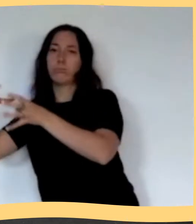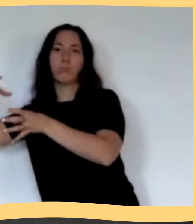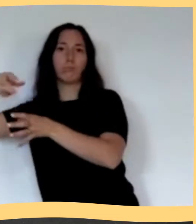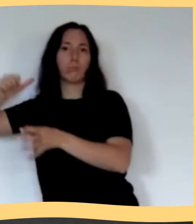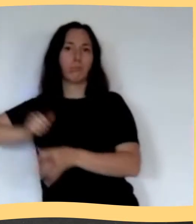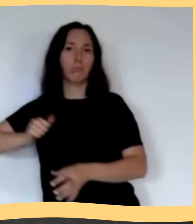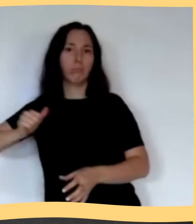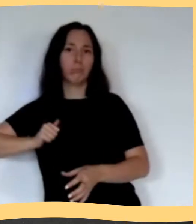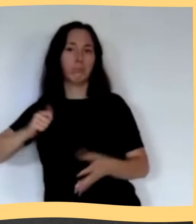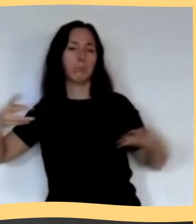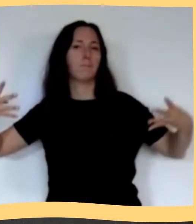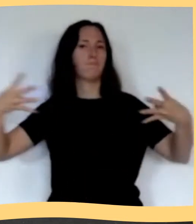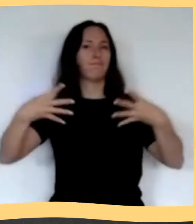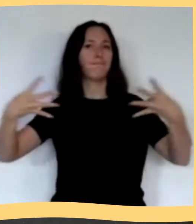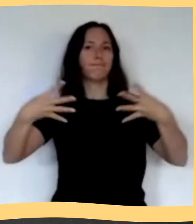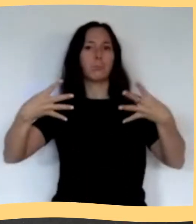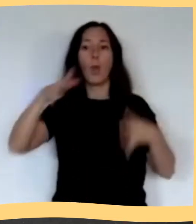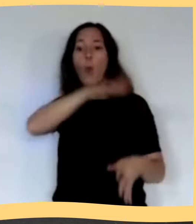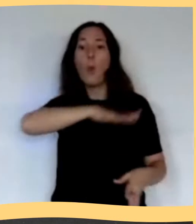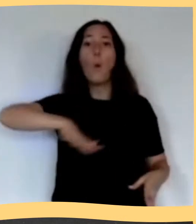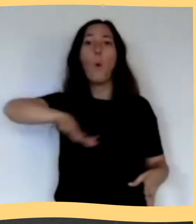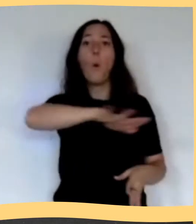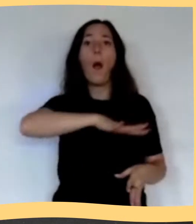realista en la hacienda Chacabuco.